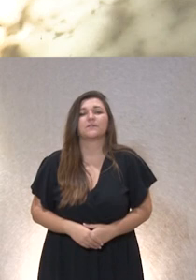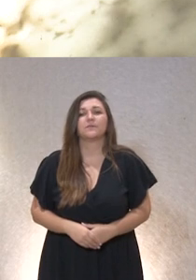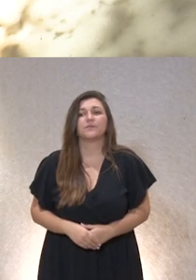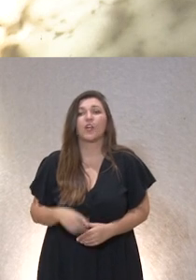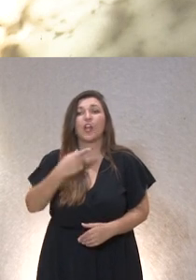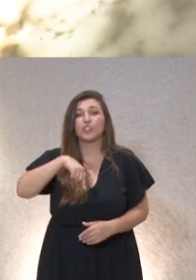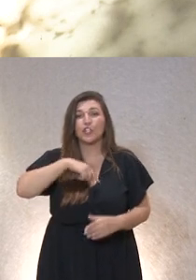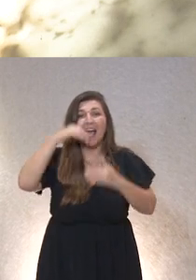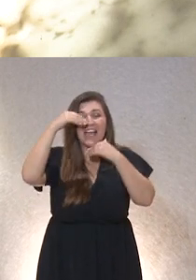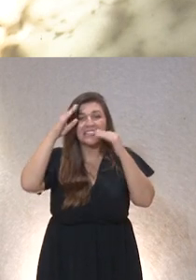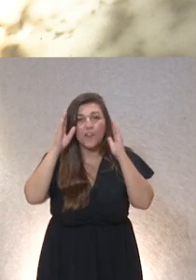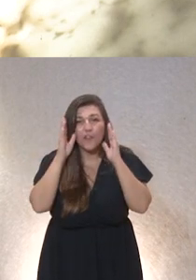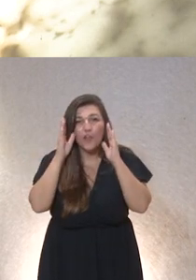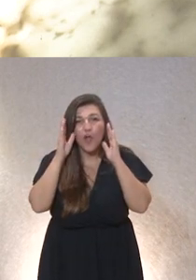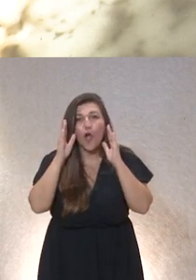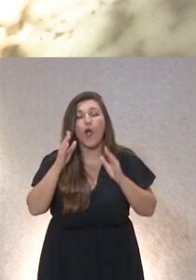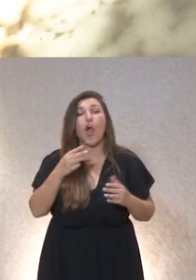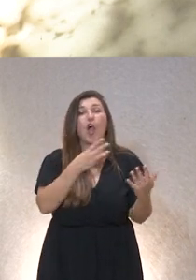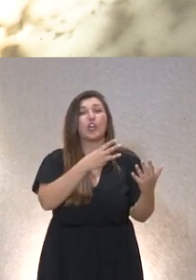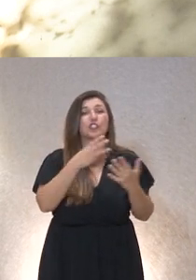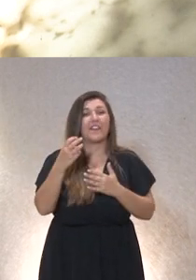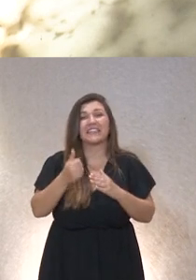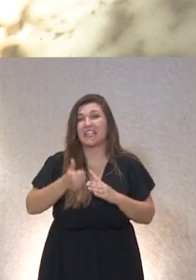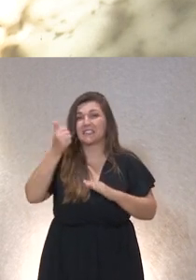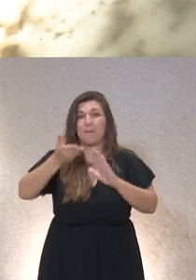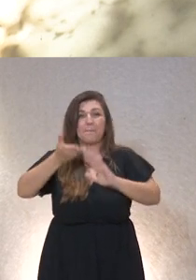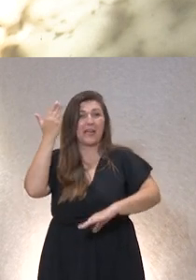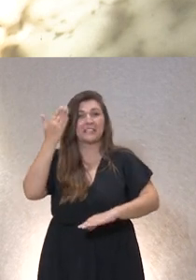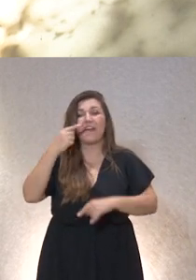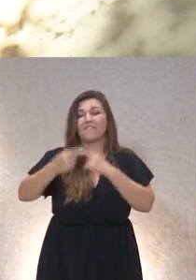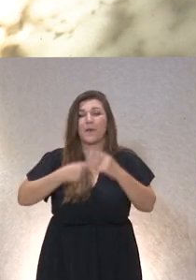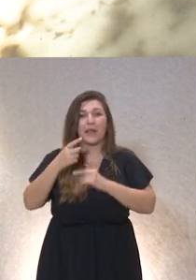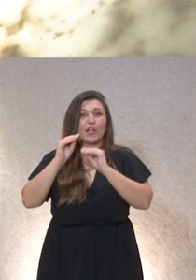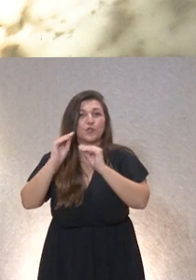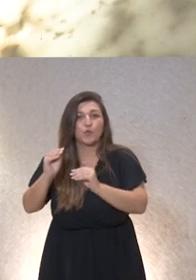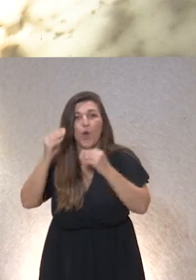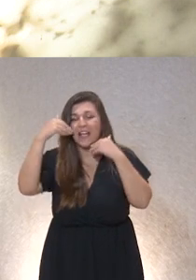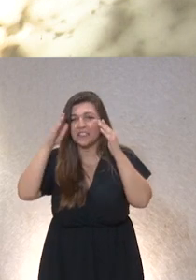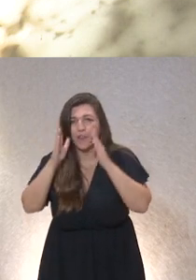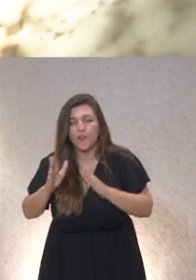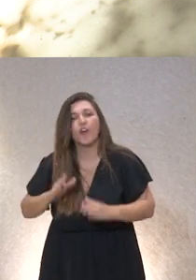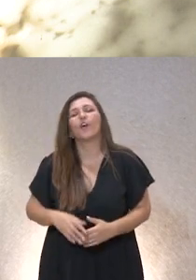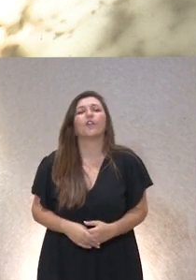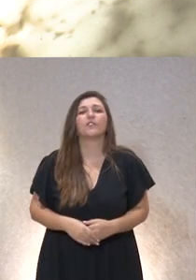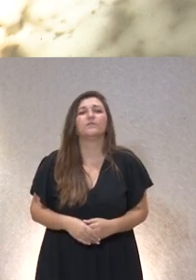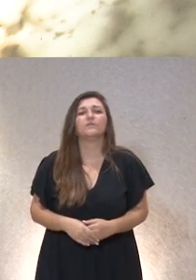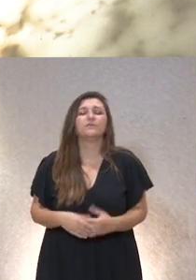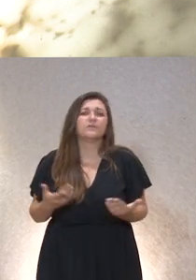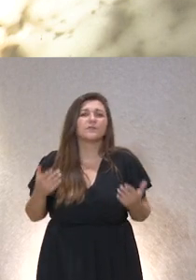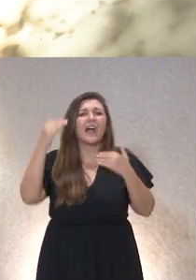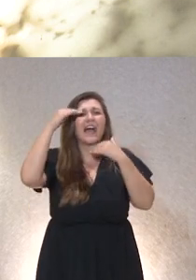atendemos a más de 800 personas con TEA y sus familiares y siempre mediante una atención